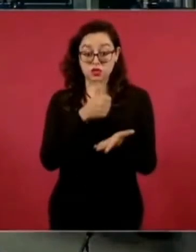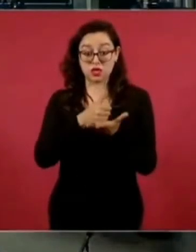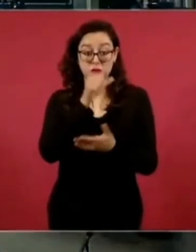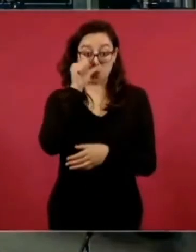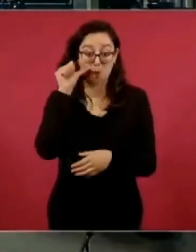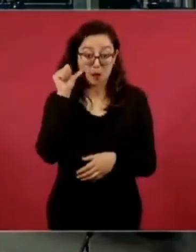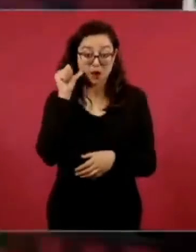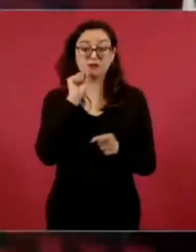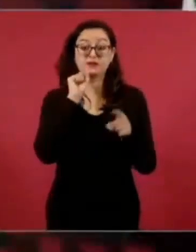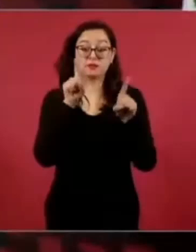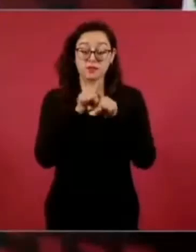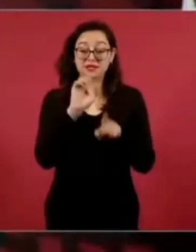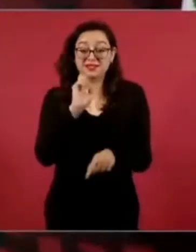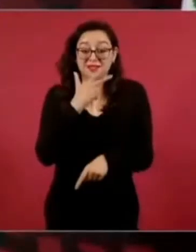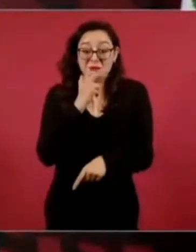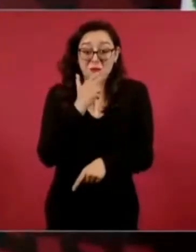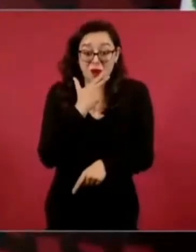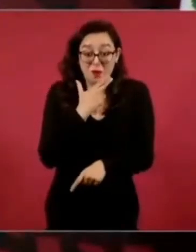Chihuahua.